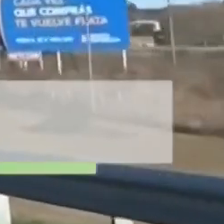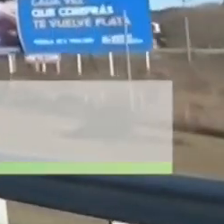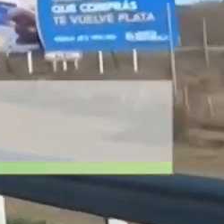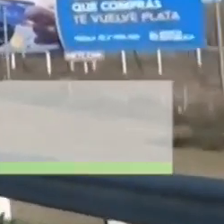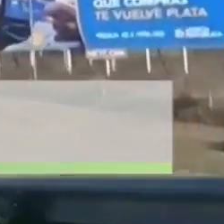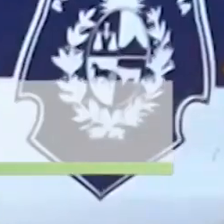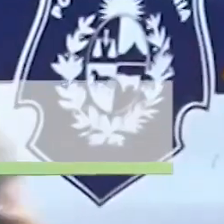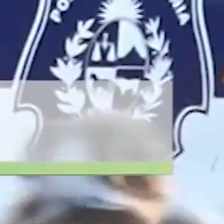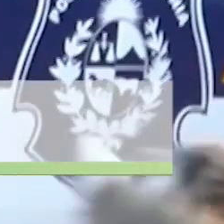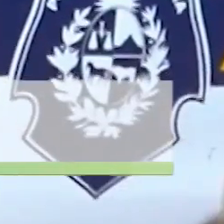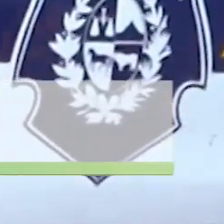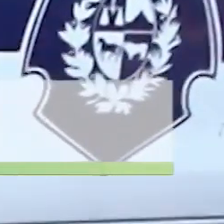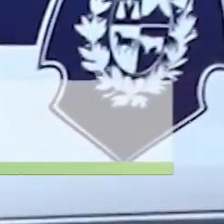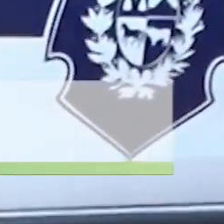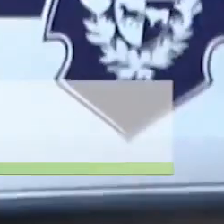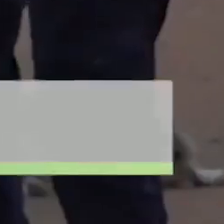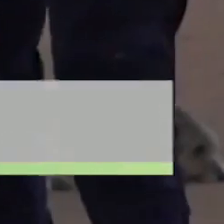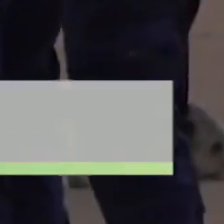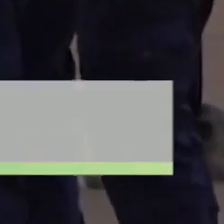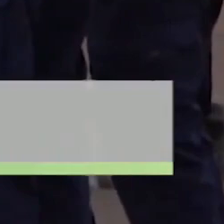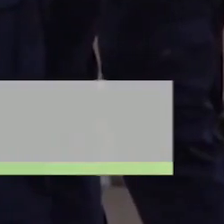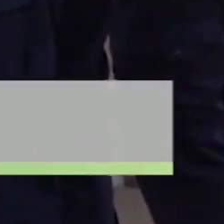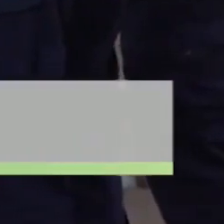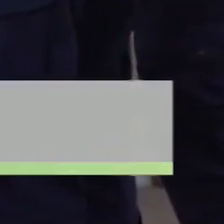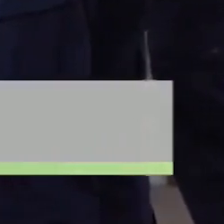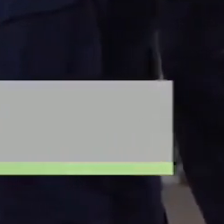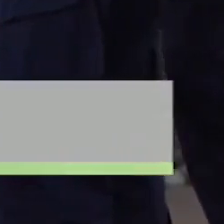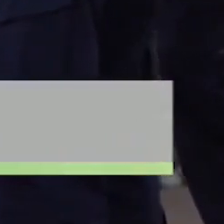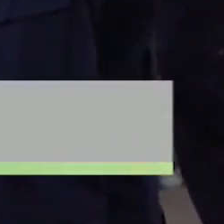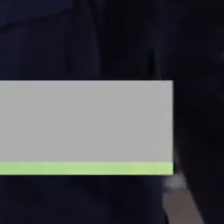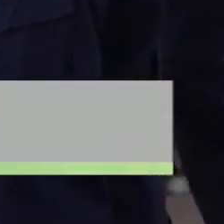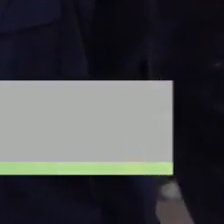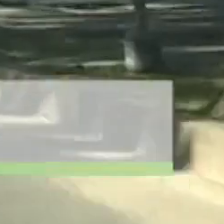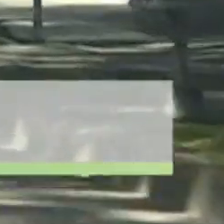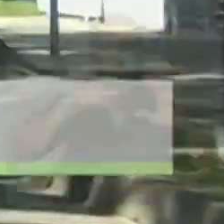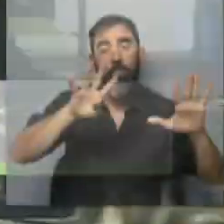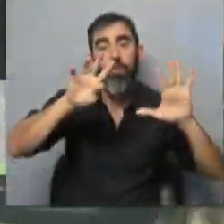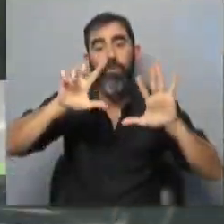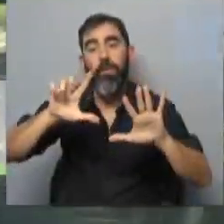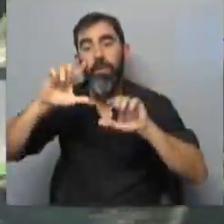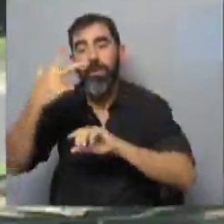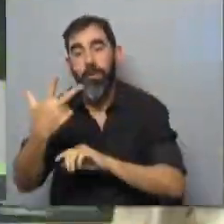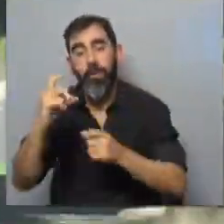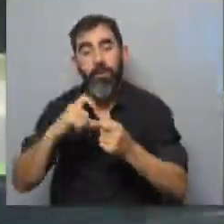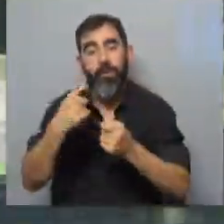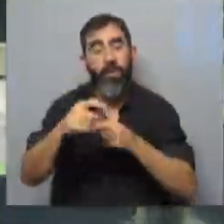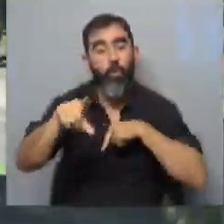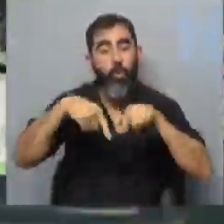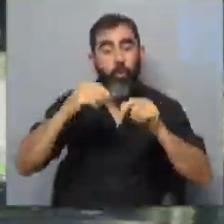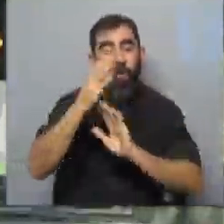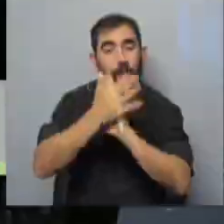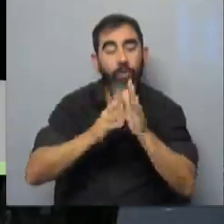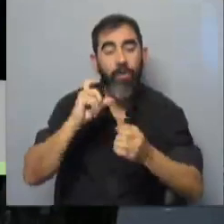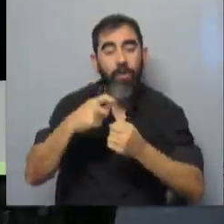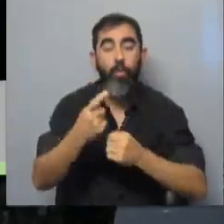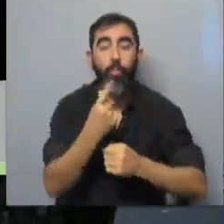A cuatro días de cumplirse un nuevo aniversario del golpe de estado del 27 de junio de 1973, los gremios nucleados en la Coordinadora Nacional de